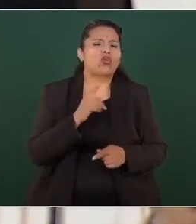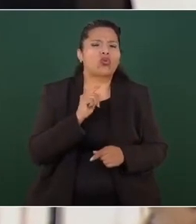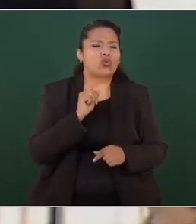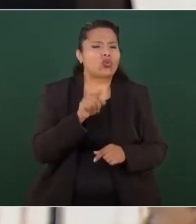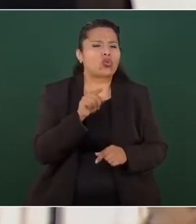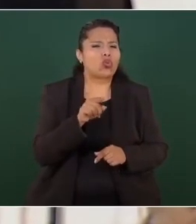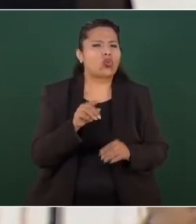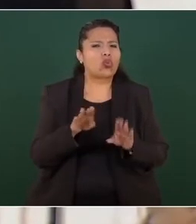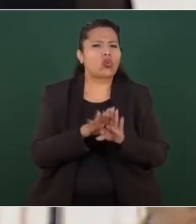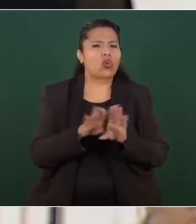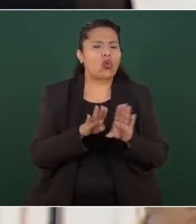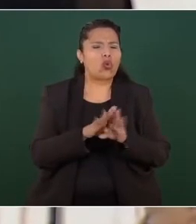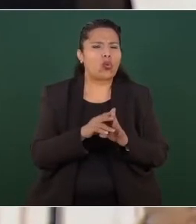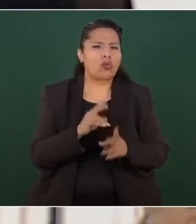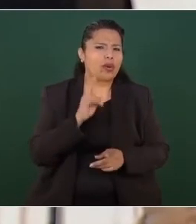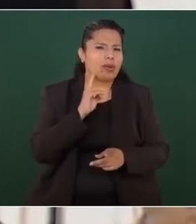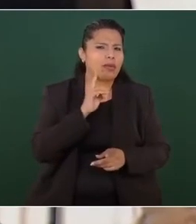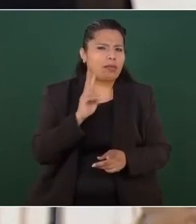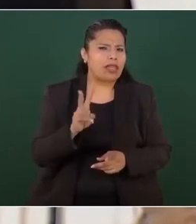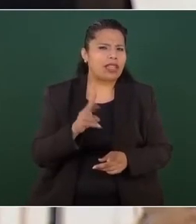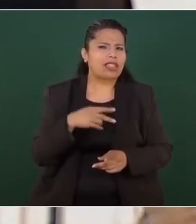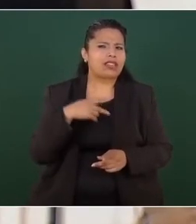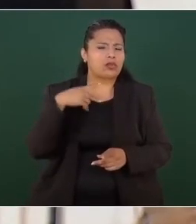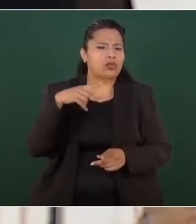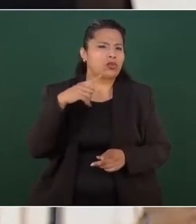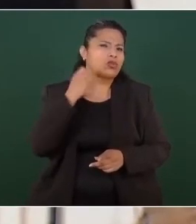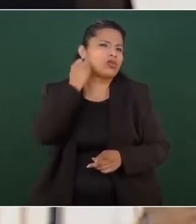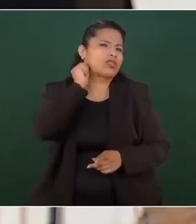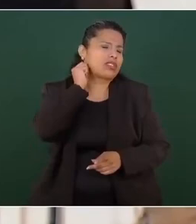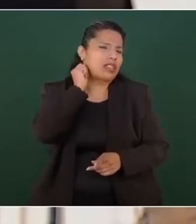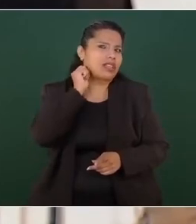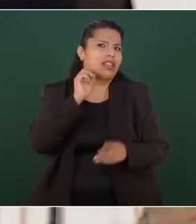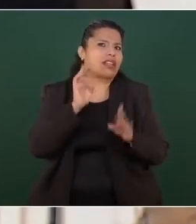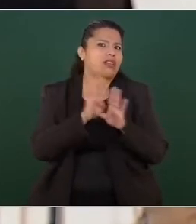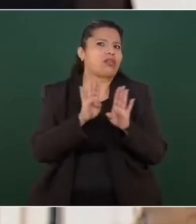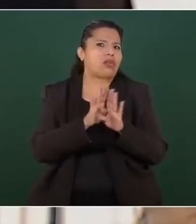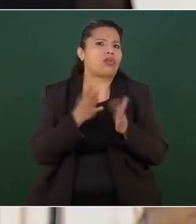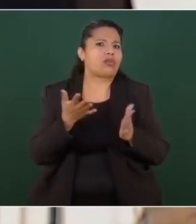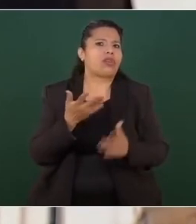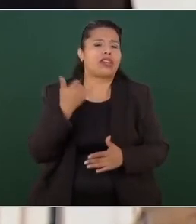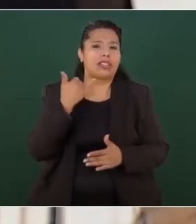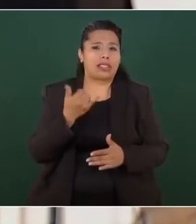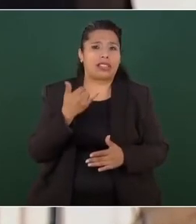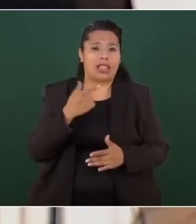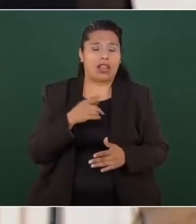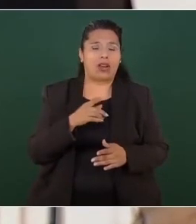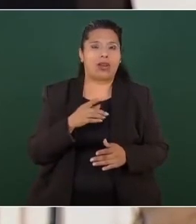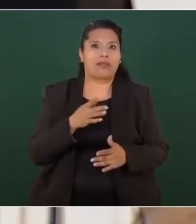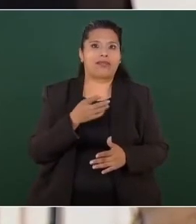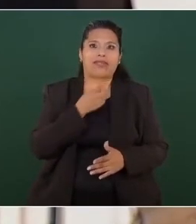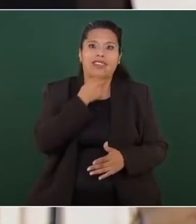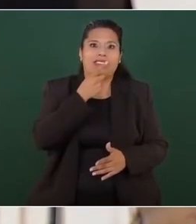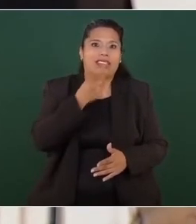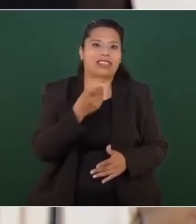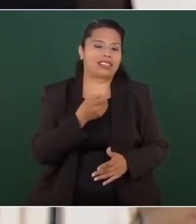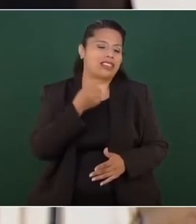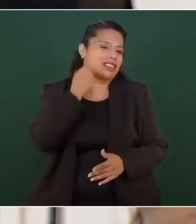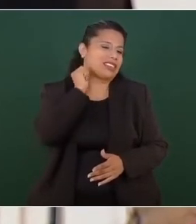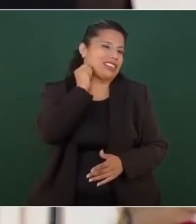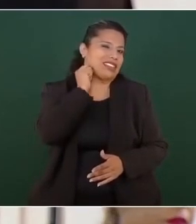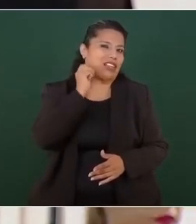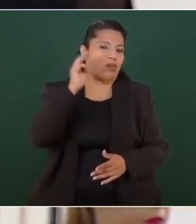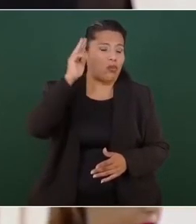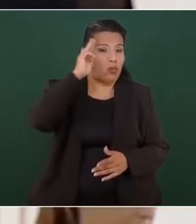en el Senado de la República?, ¿cómo vio el actuar de los senadores?, ¿y qué opinión le merece el actuar del senador Monreal?